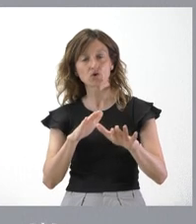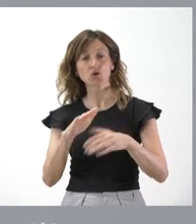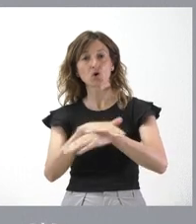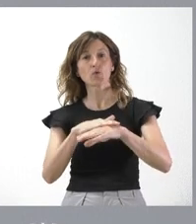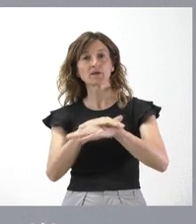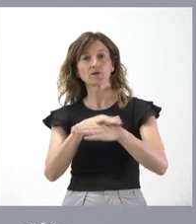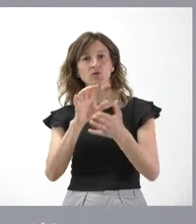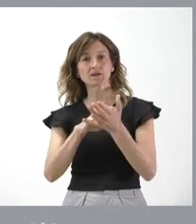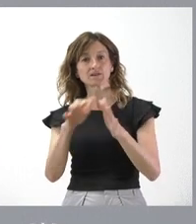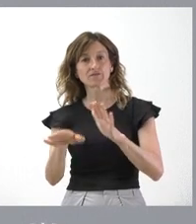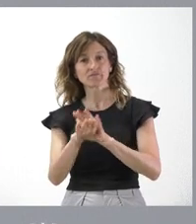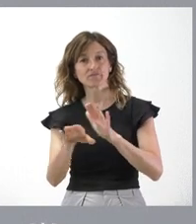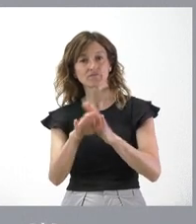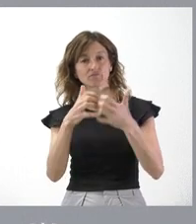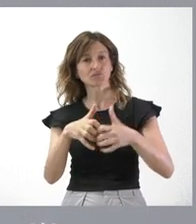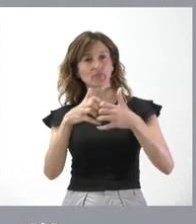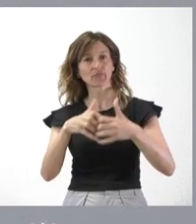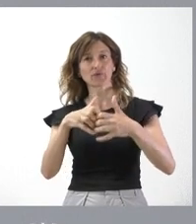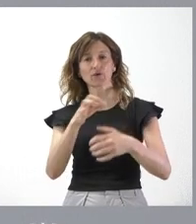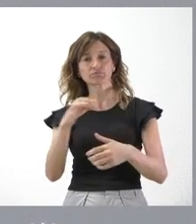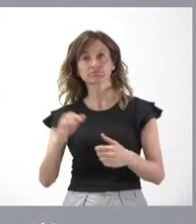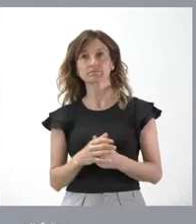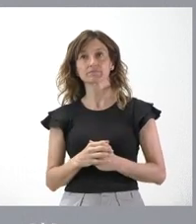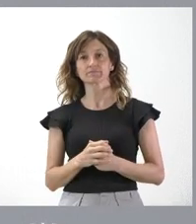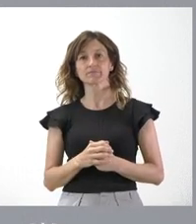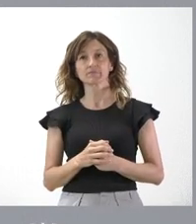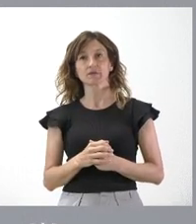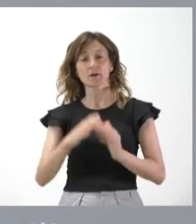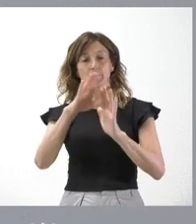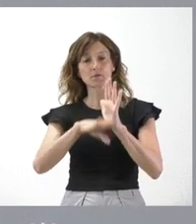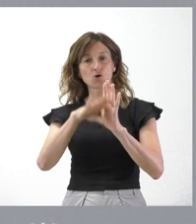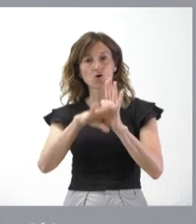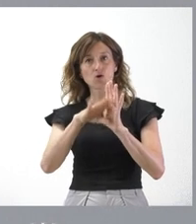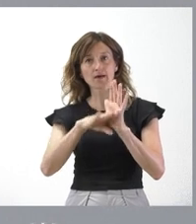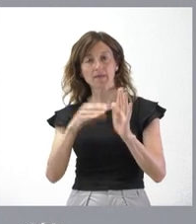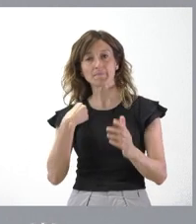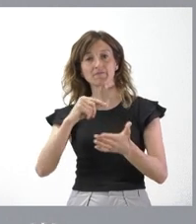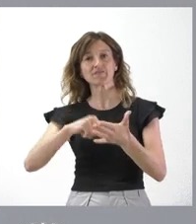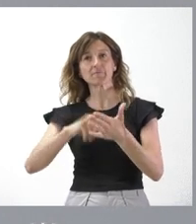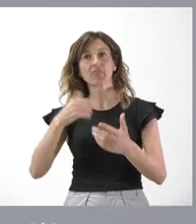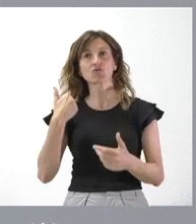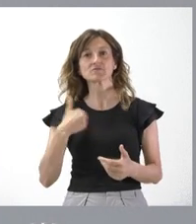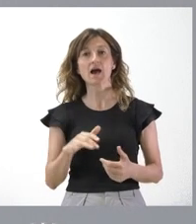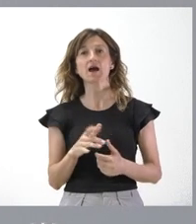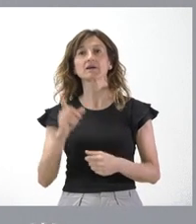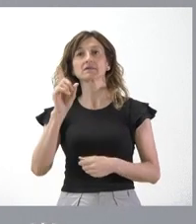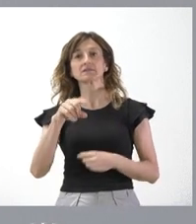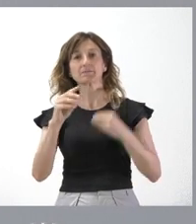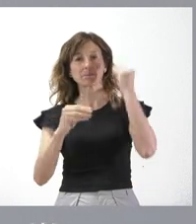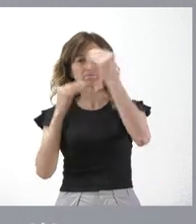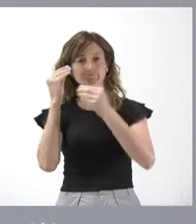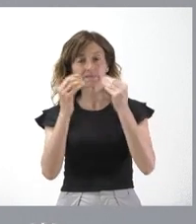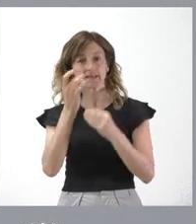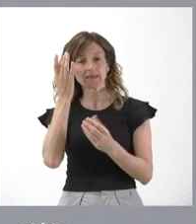Castilla y León siguiera funcionando en su actual composición, con el programa de Gobierno que tenemos firmado y con el planteamiento de